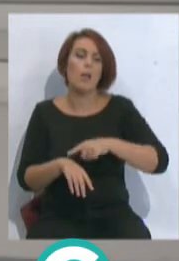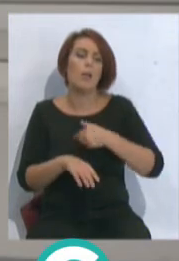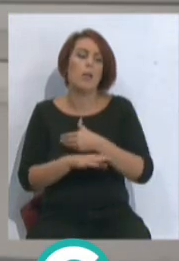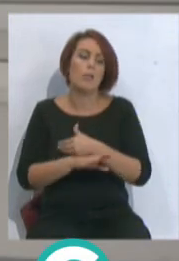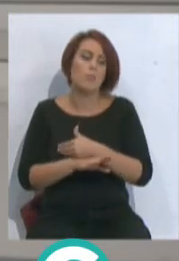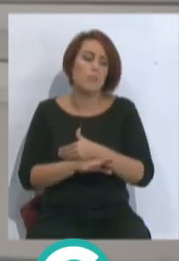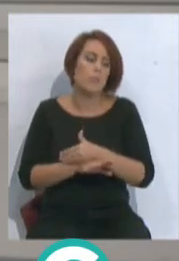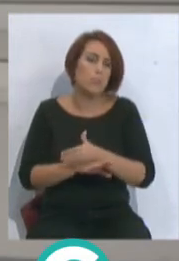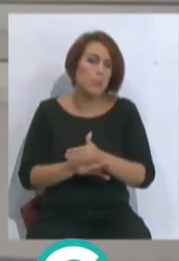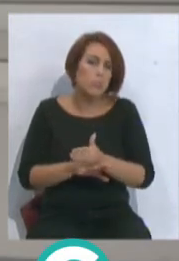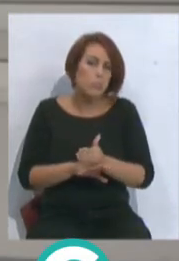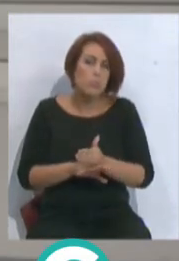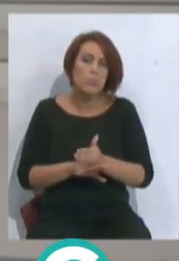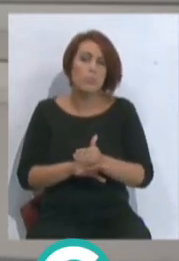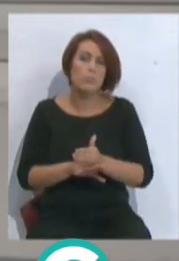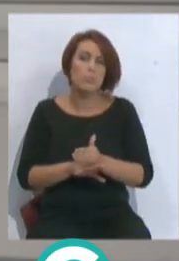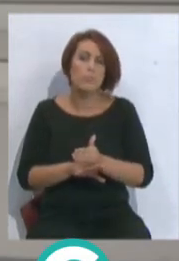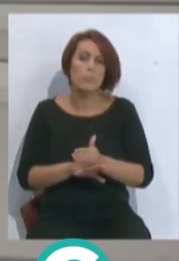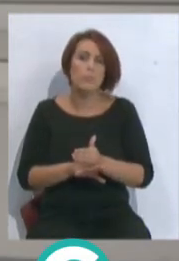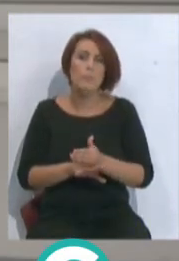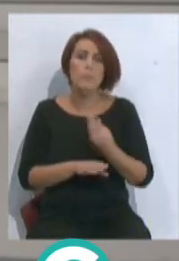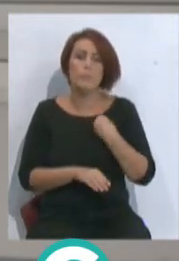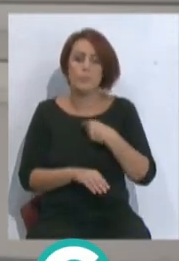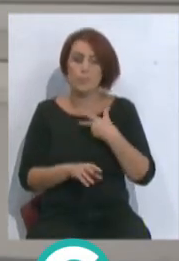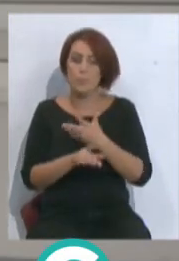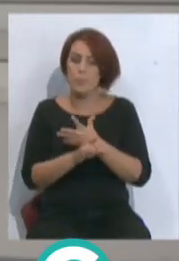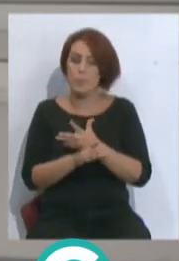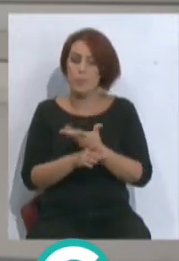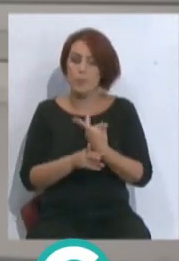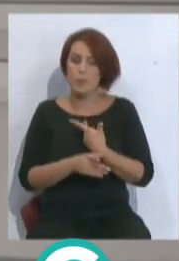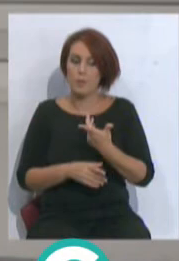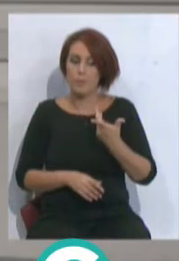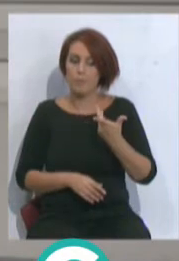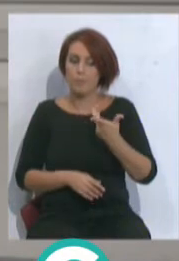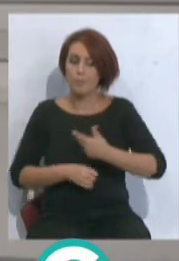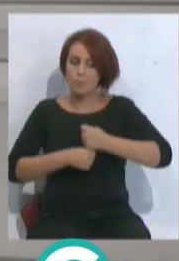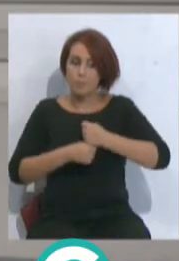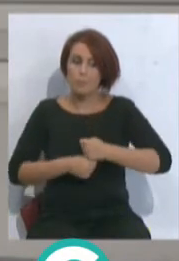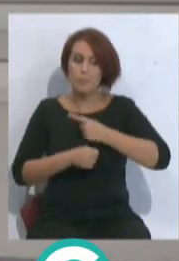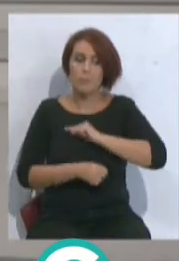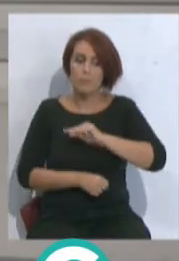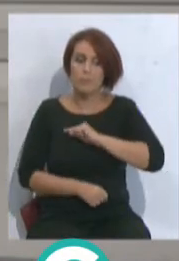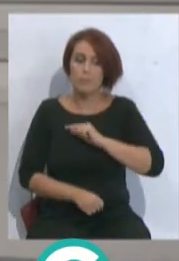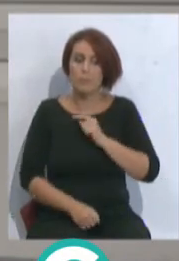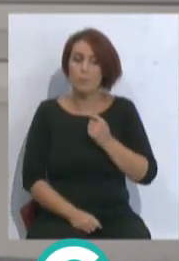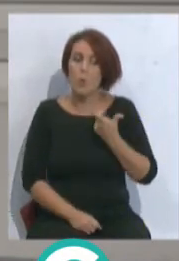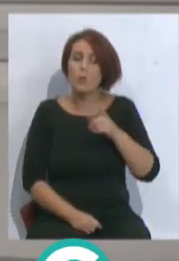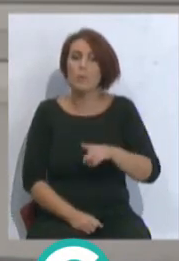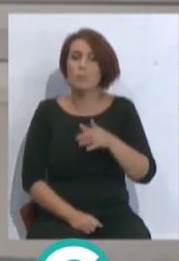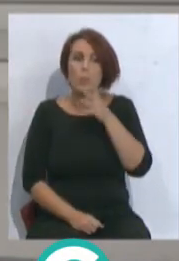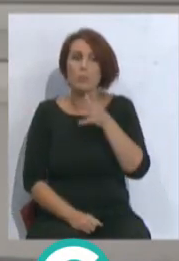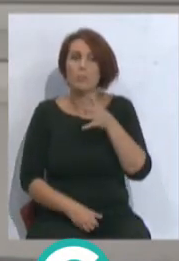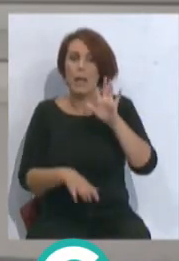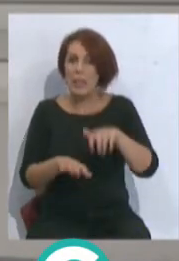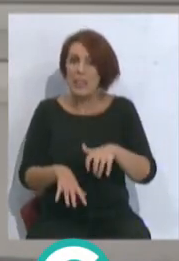que yo esperaba en que los padres cuajen y sentirse con una... Un poco también porque